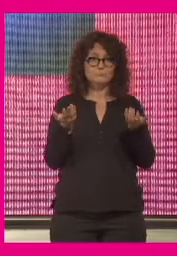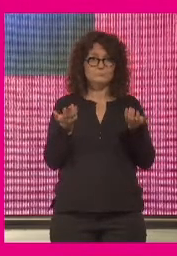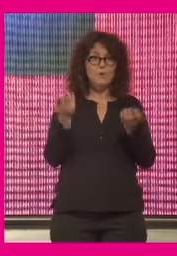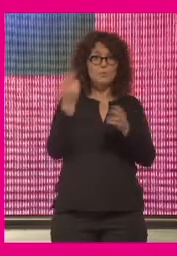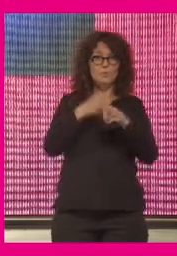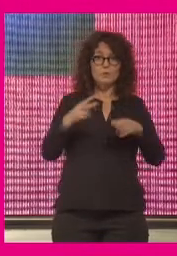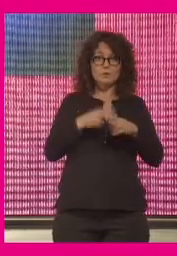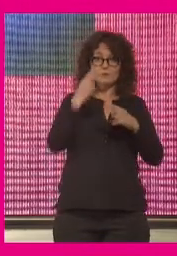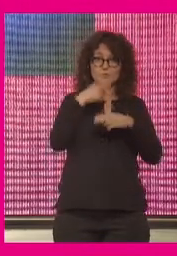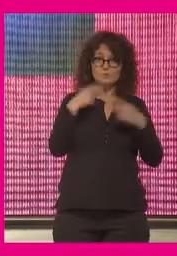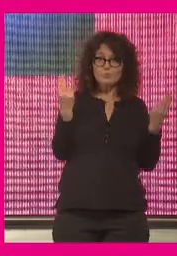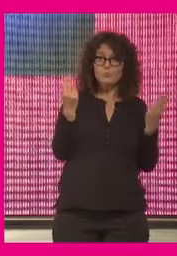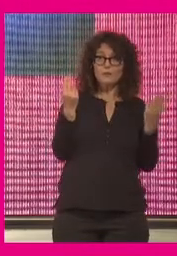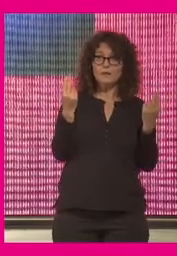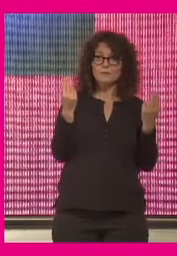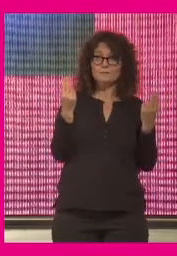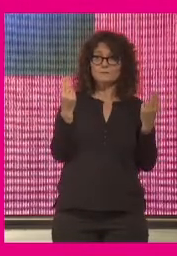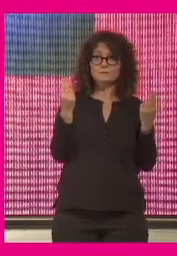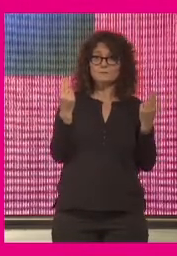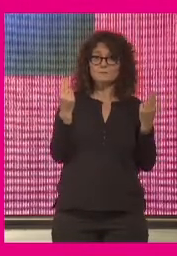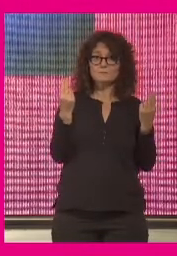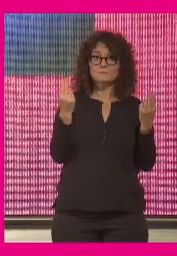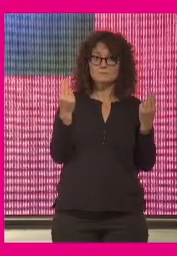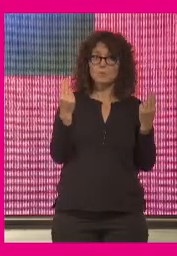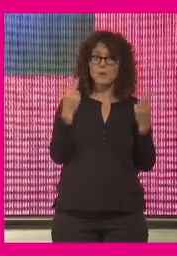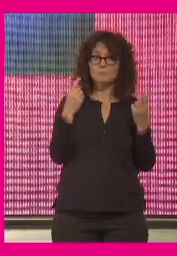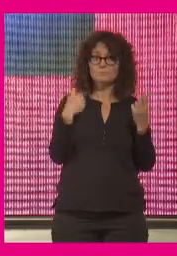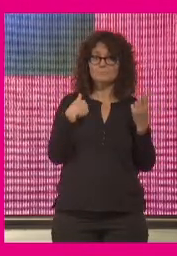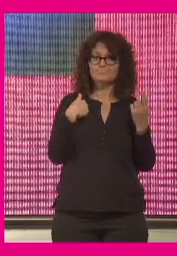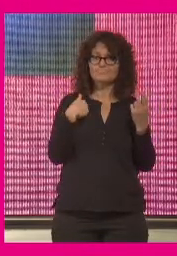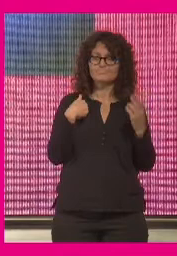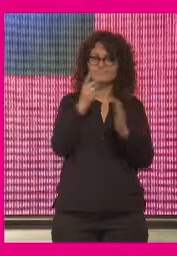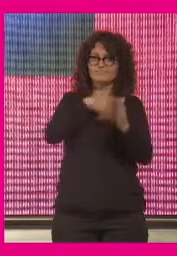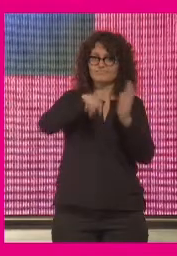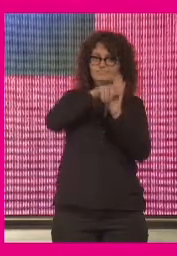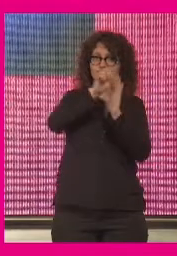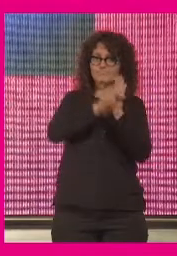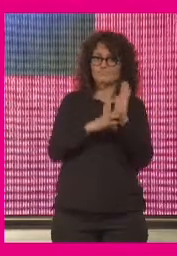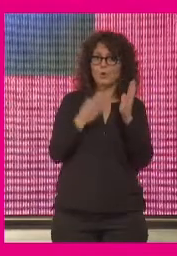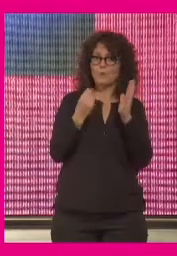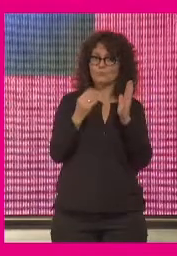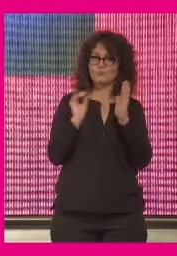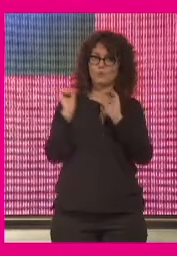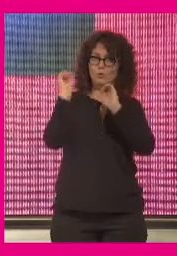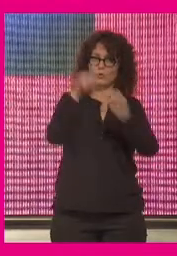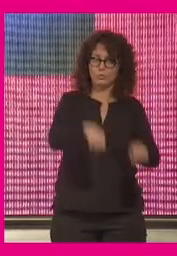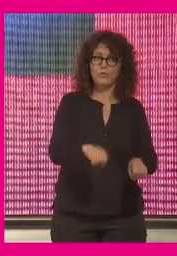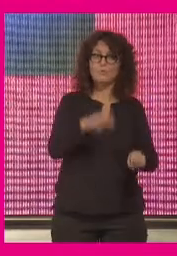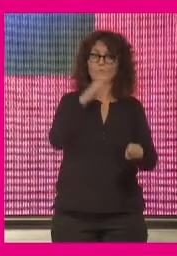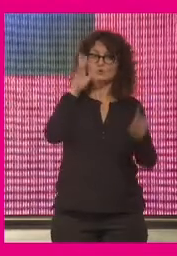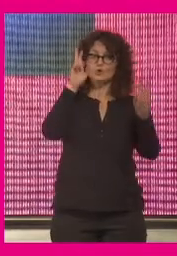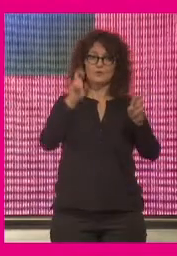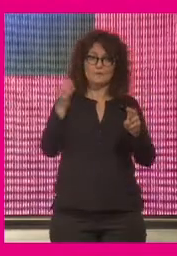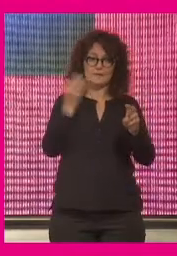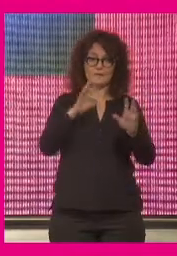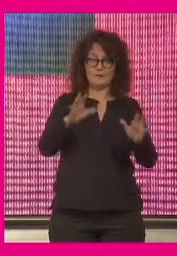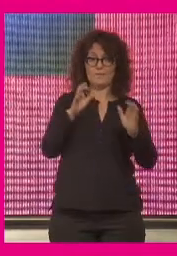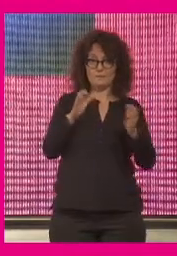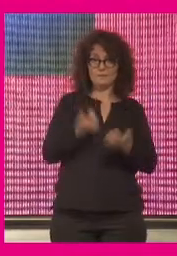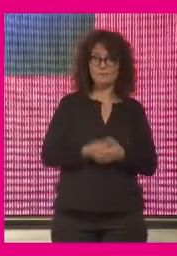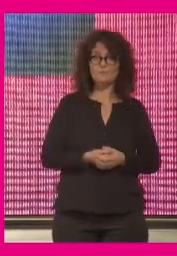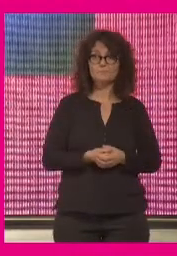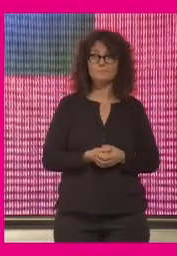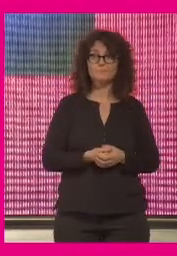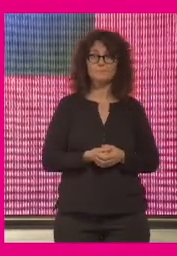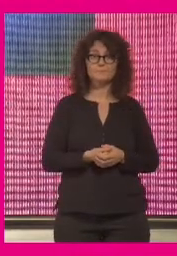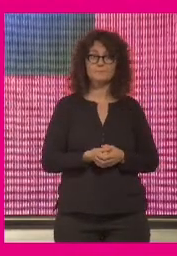políticas públicas hasta que no aparecen muchas veces tampoco desgraciadamente o tardan mucho en incorporarse entonces ojalá eso sea uno de los temas que aprendamos y efectivamente